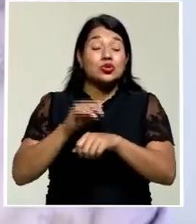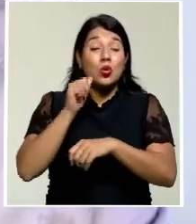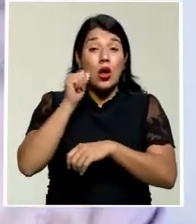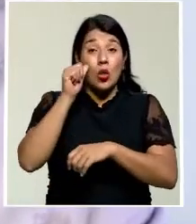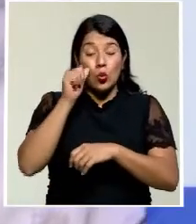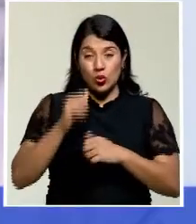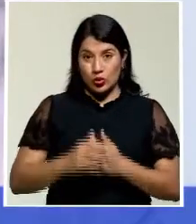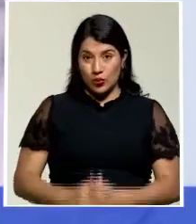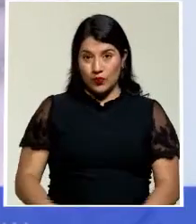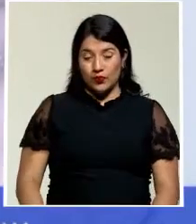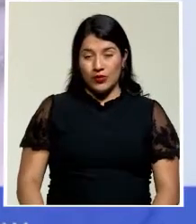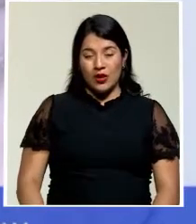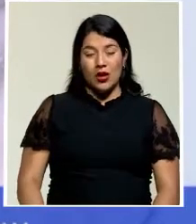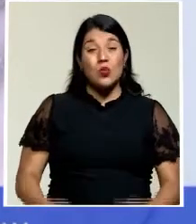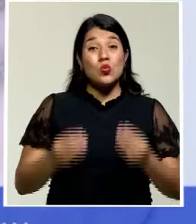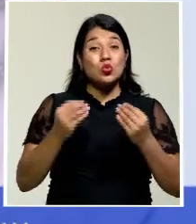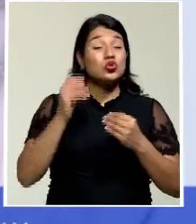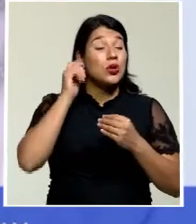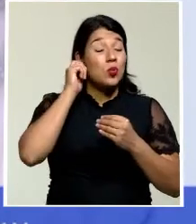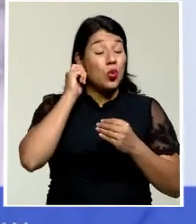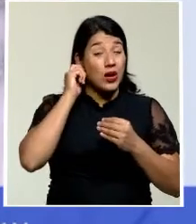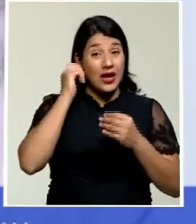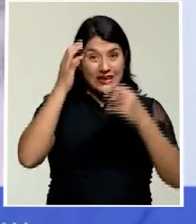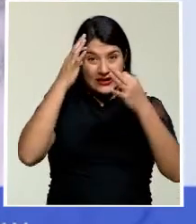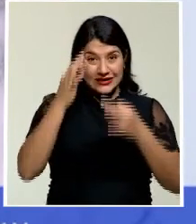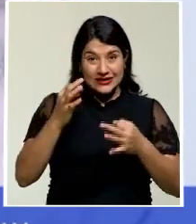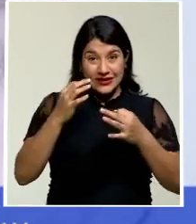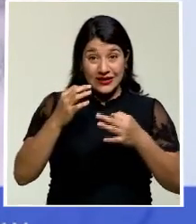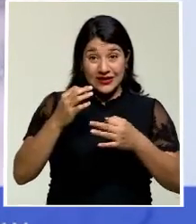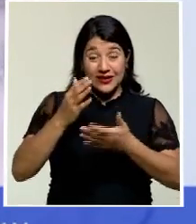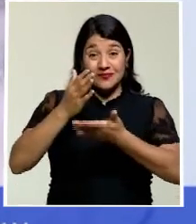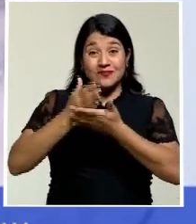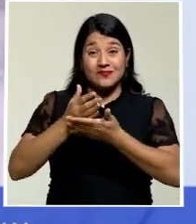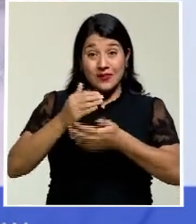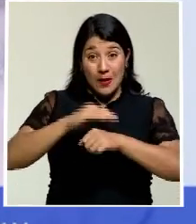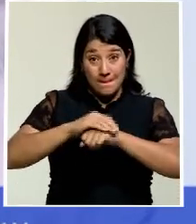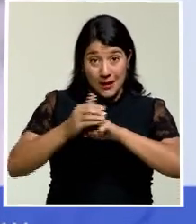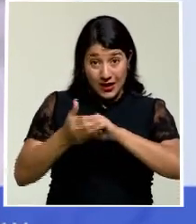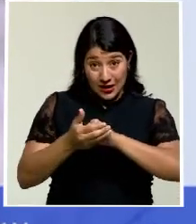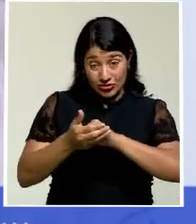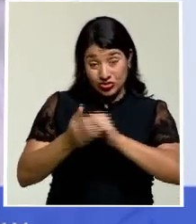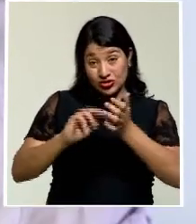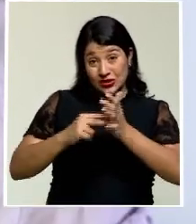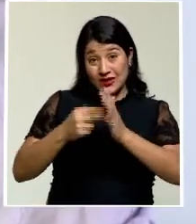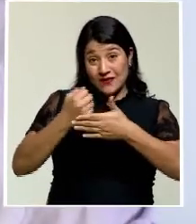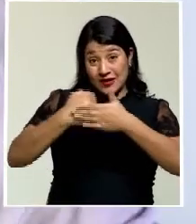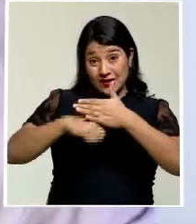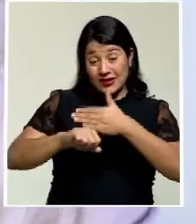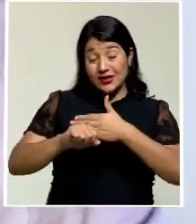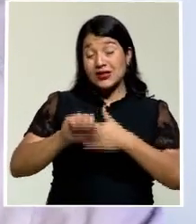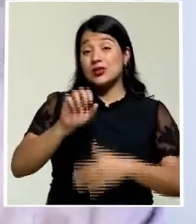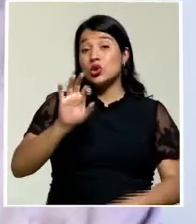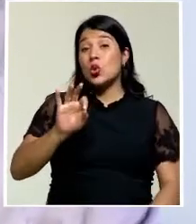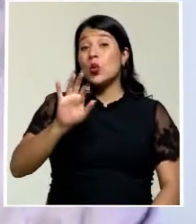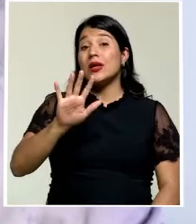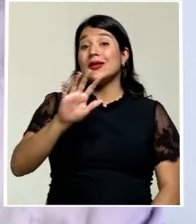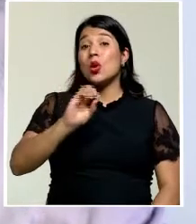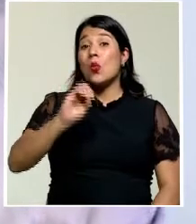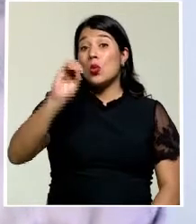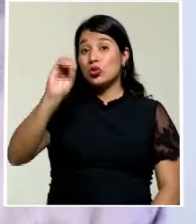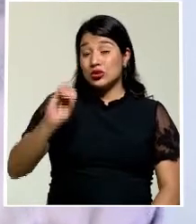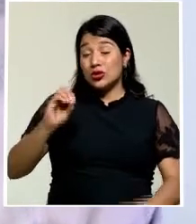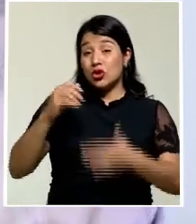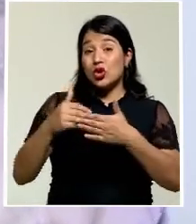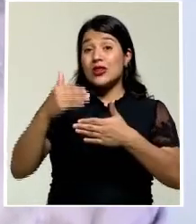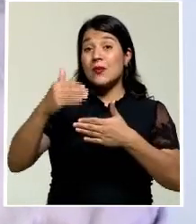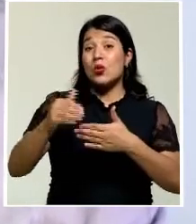interrumpir su embarazo, el 95% dijo, después de 5 años, porque fue un seguimiento longitudinal,